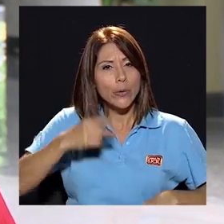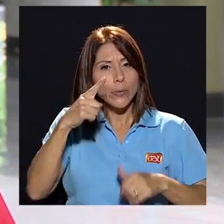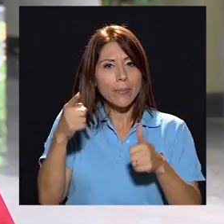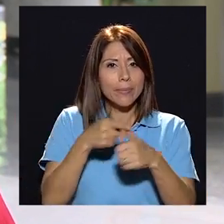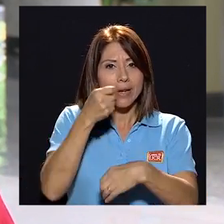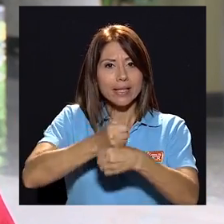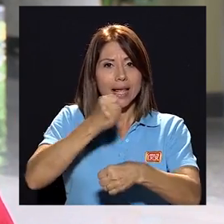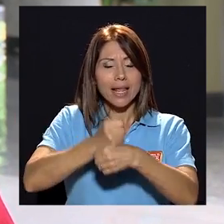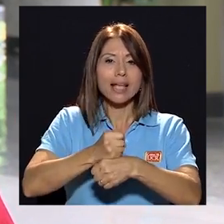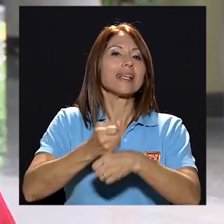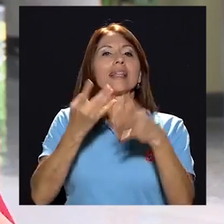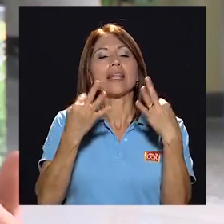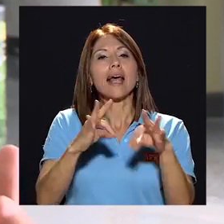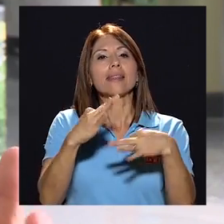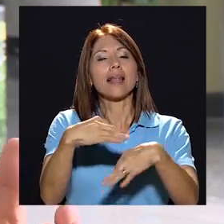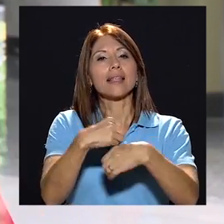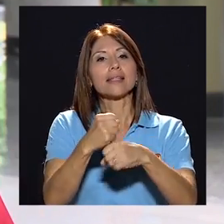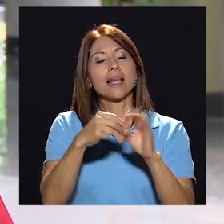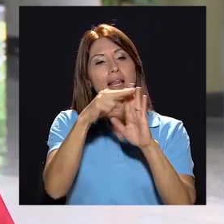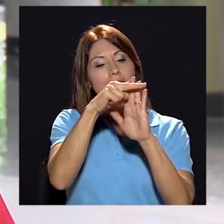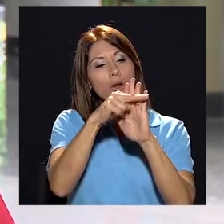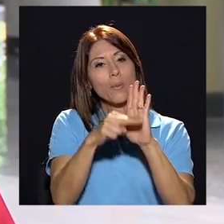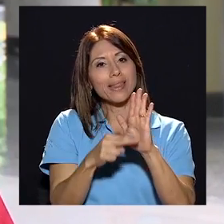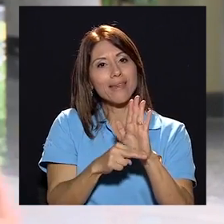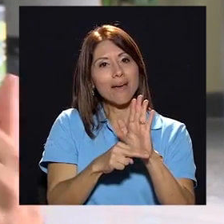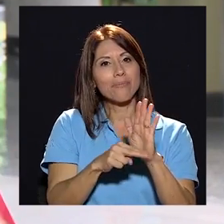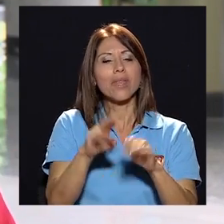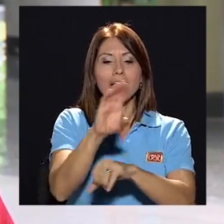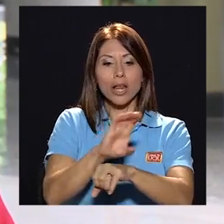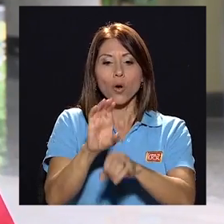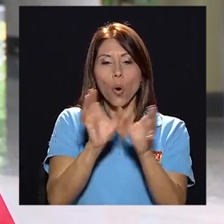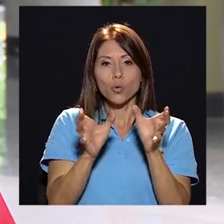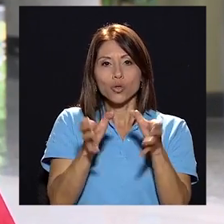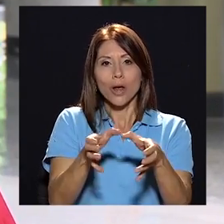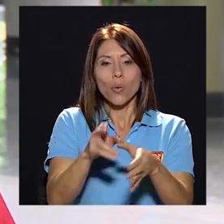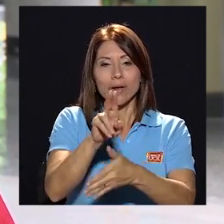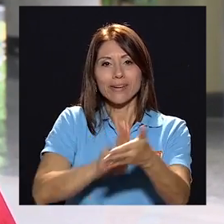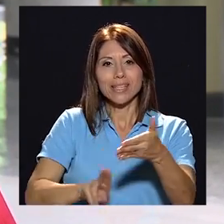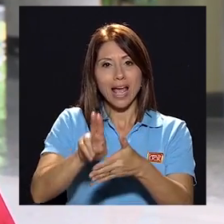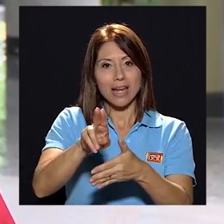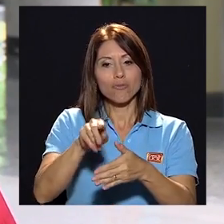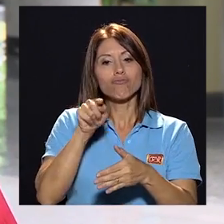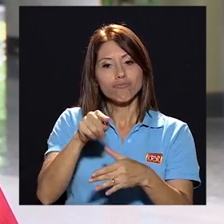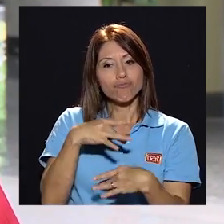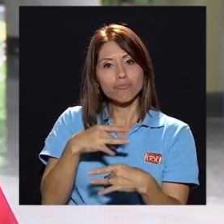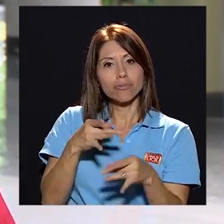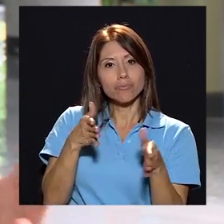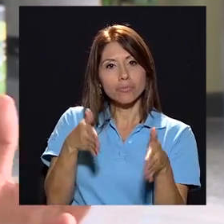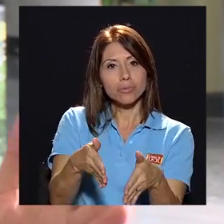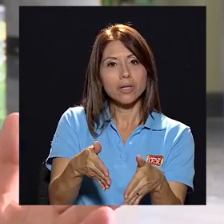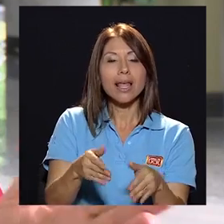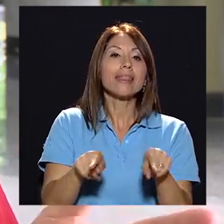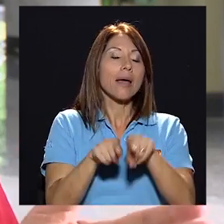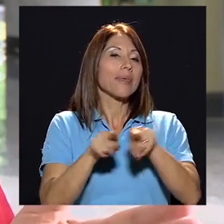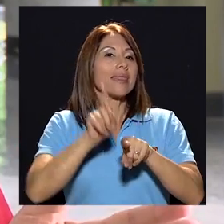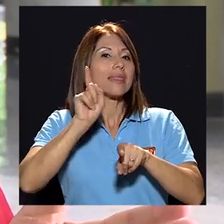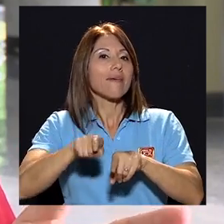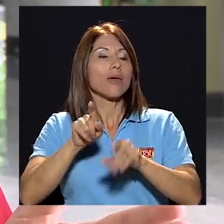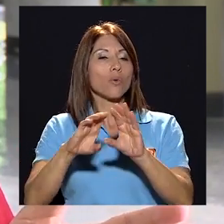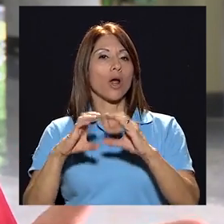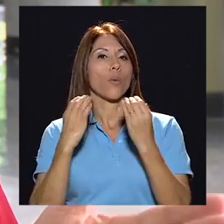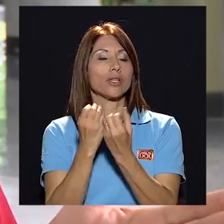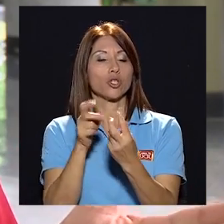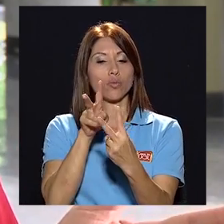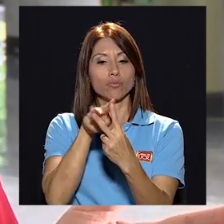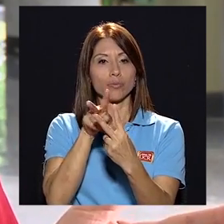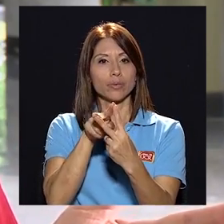primeras tareas sería tratar de hacer esa normativa en el Consejo Universitario, que el Consejo Universitario le compete. Luego, tiene que haber una comisión